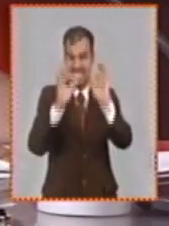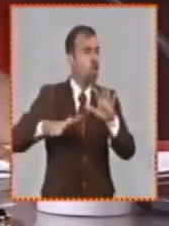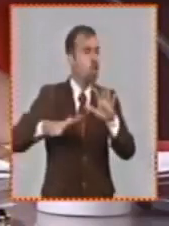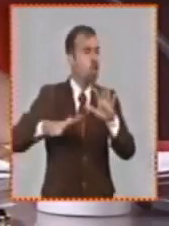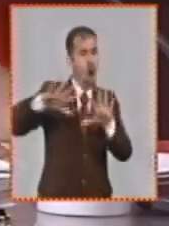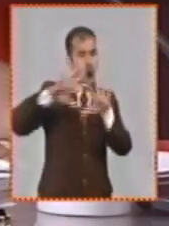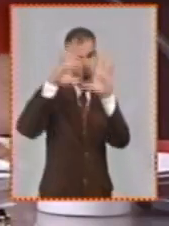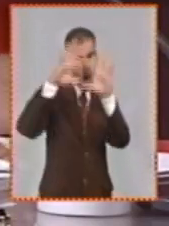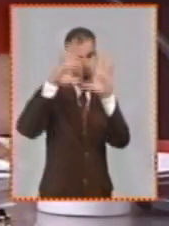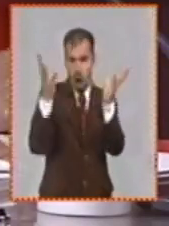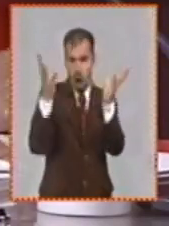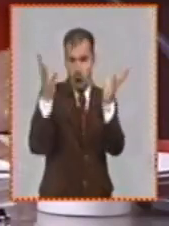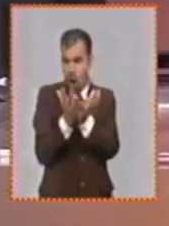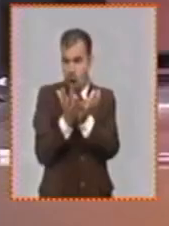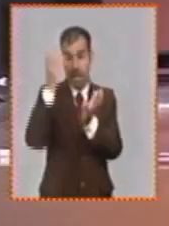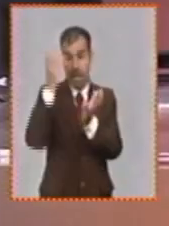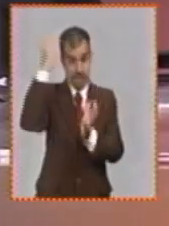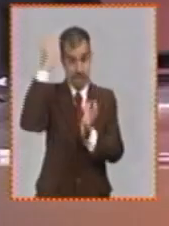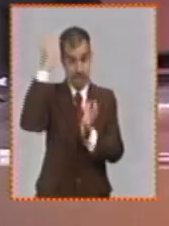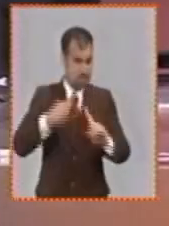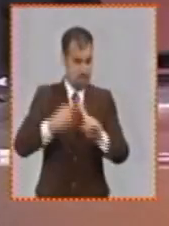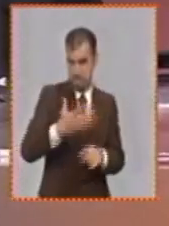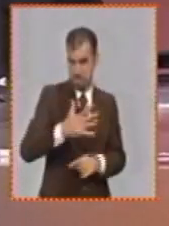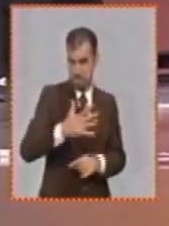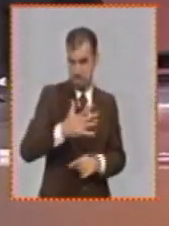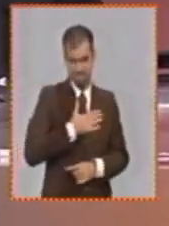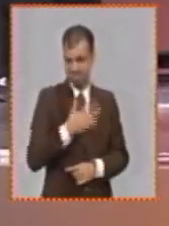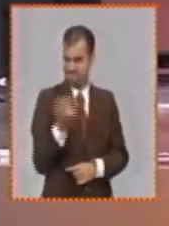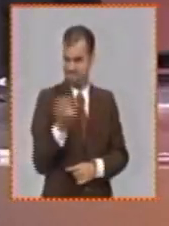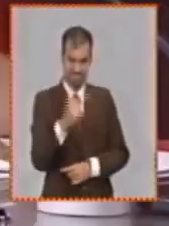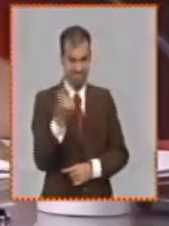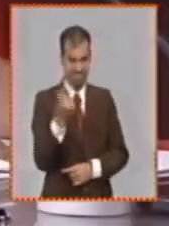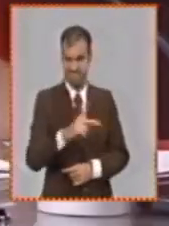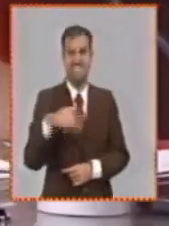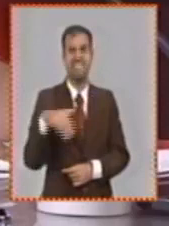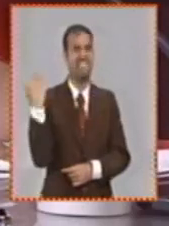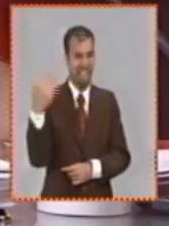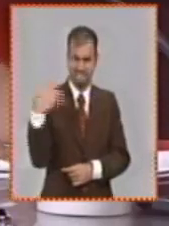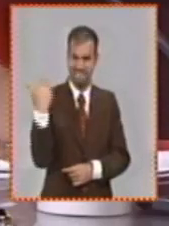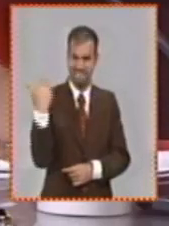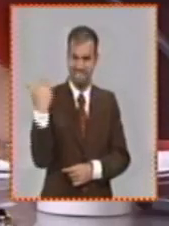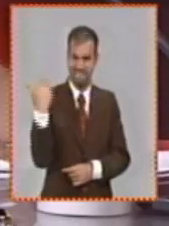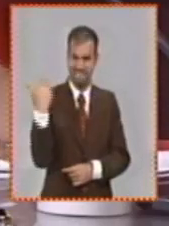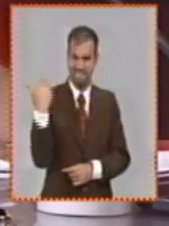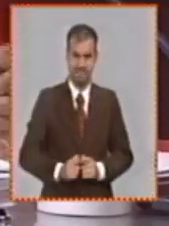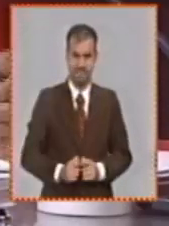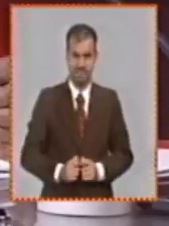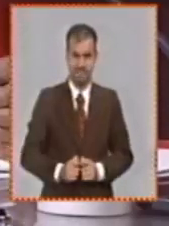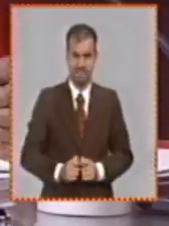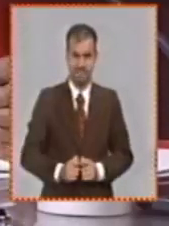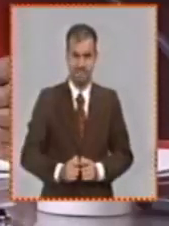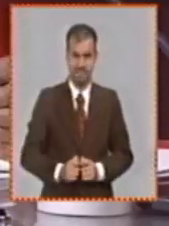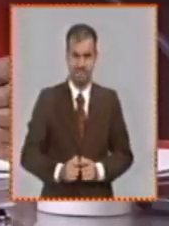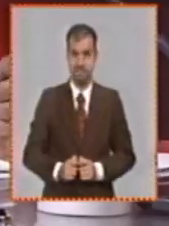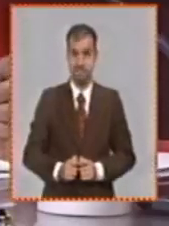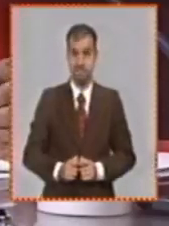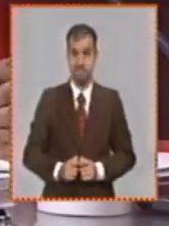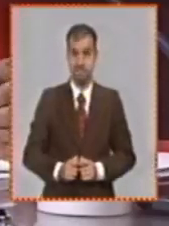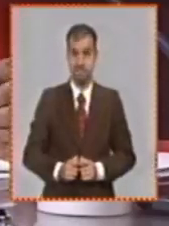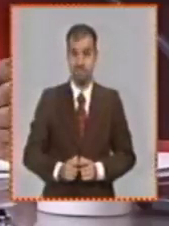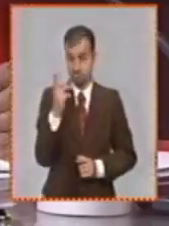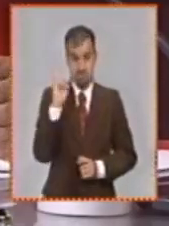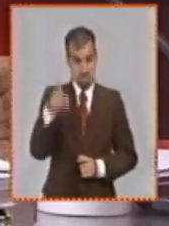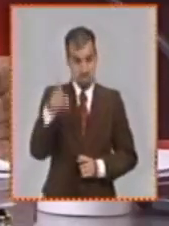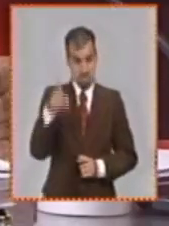violaciones existentes que son tanto en estatales como no estatales que son tanto en el sector estatal como en el no estatal incluso en estas indicaciones